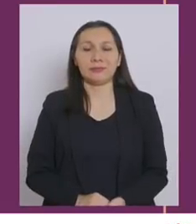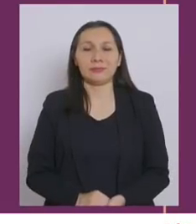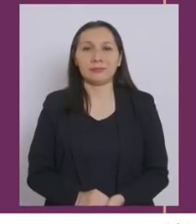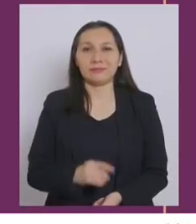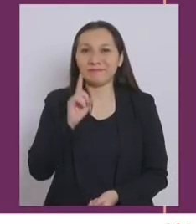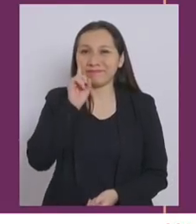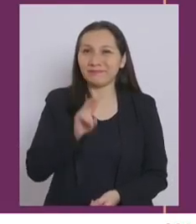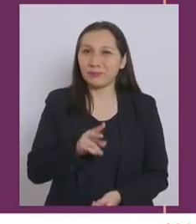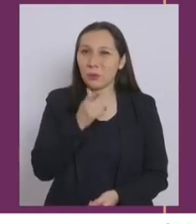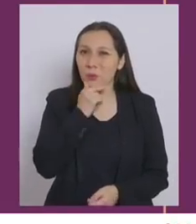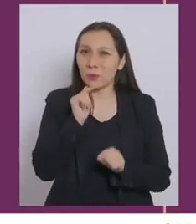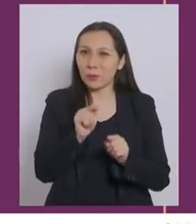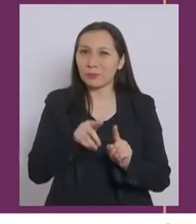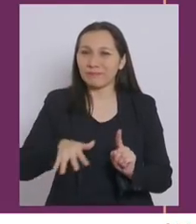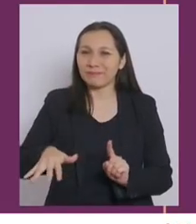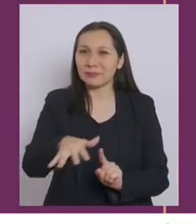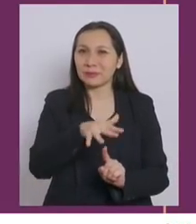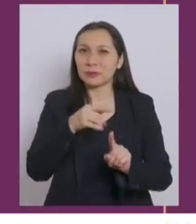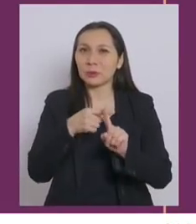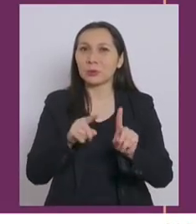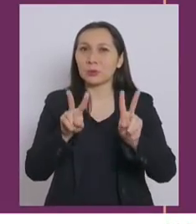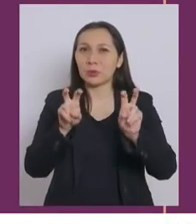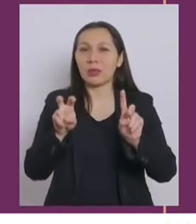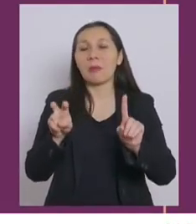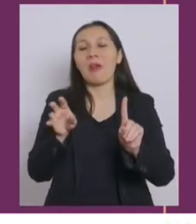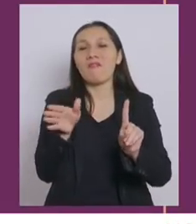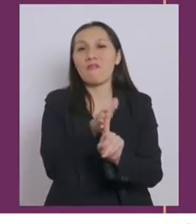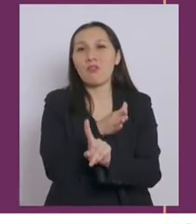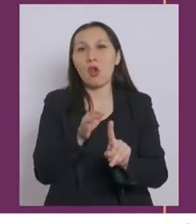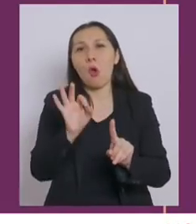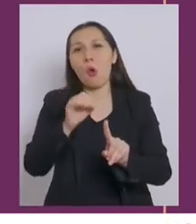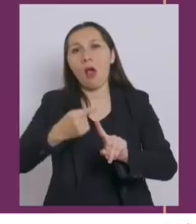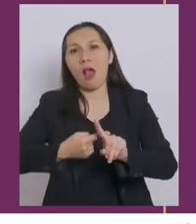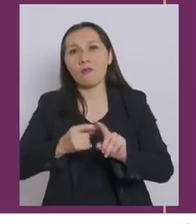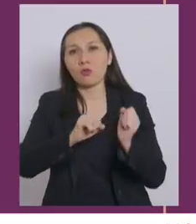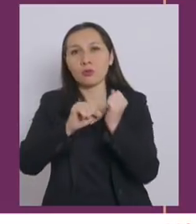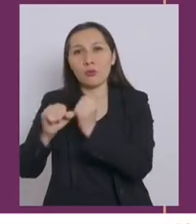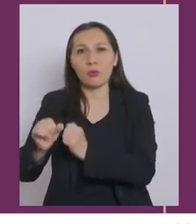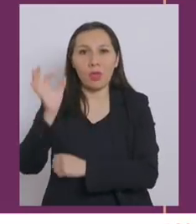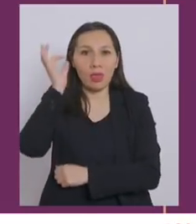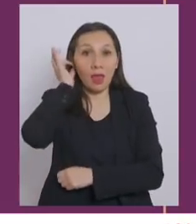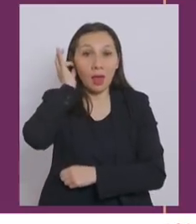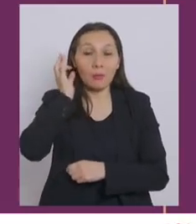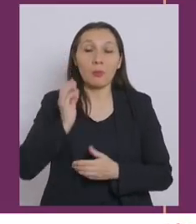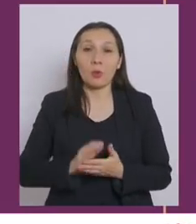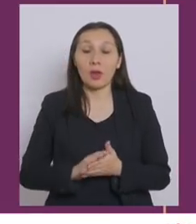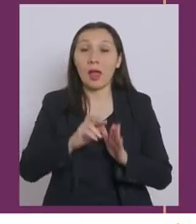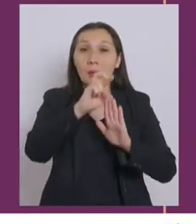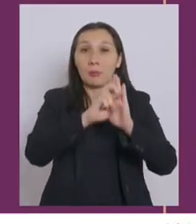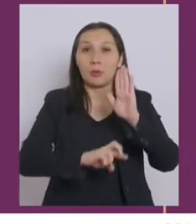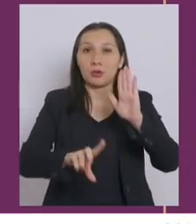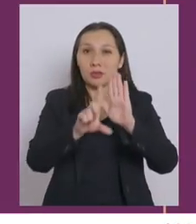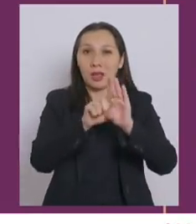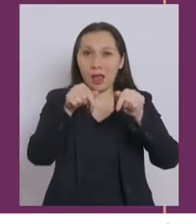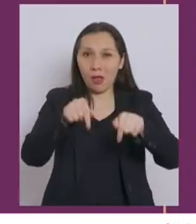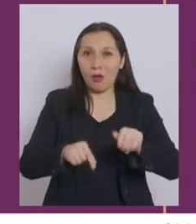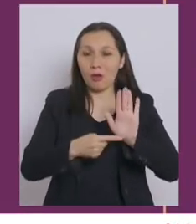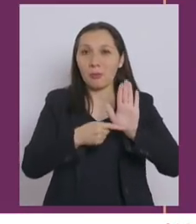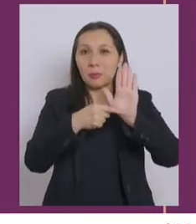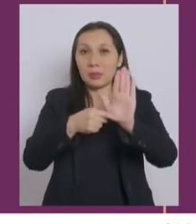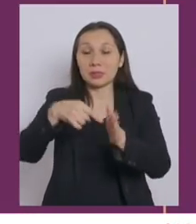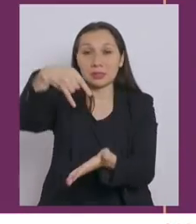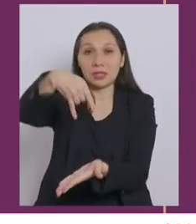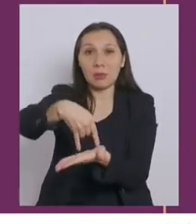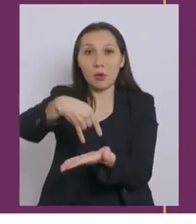Sin duda, esta situación representa otra forma de violencia o de abuso contra las mujeres. El proyecto de ley que hoy presentamos al